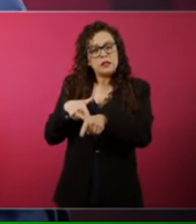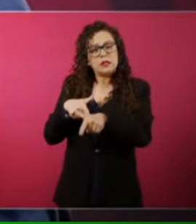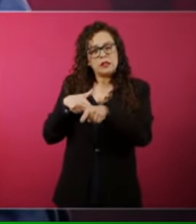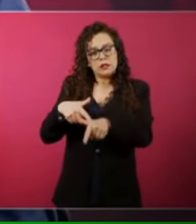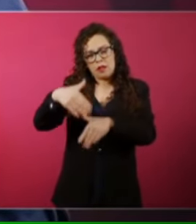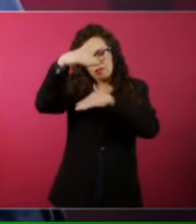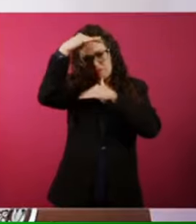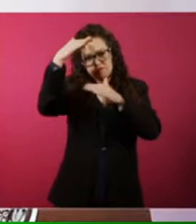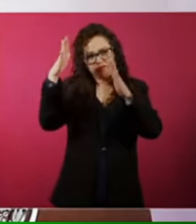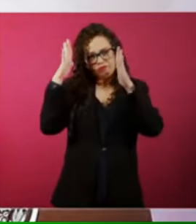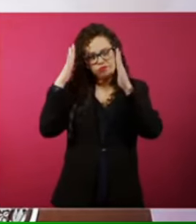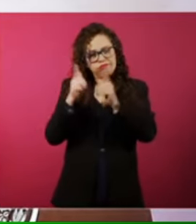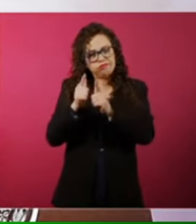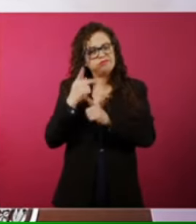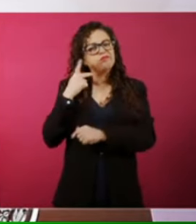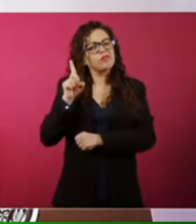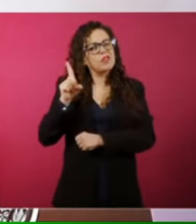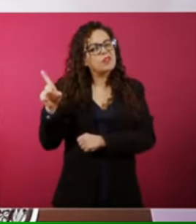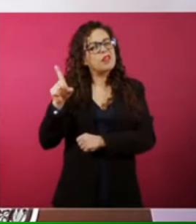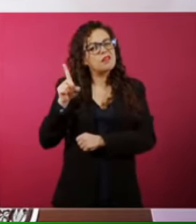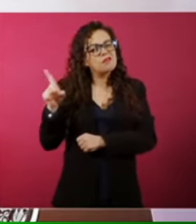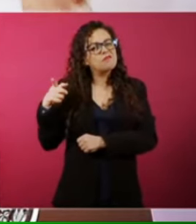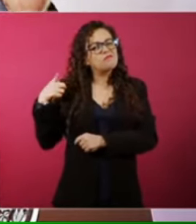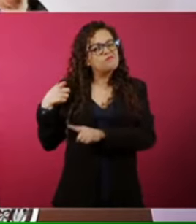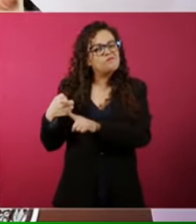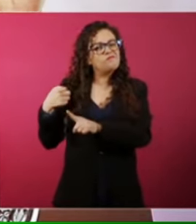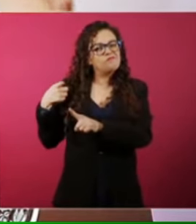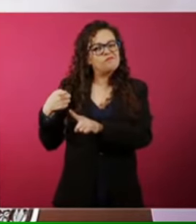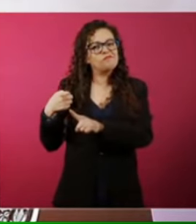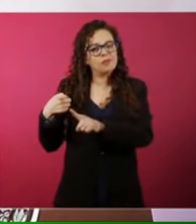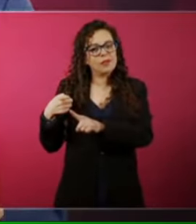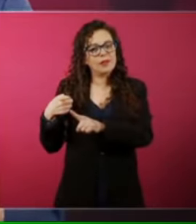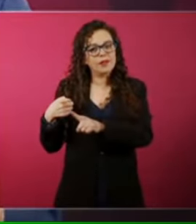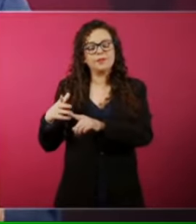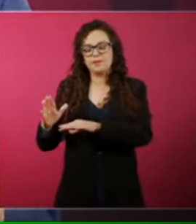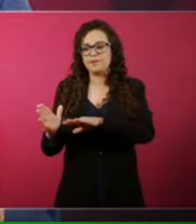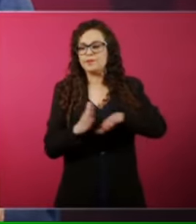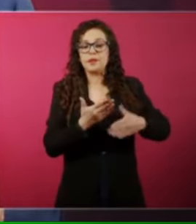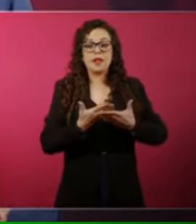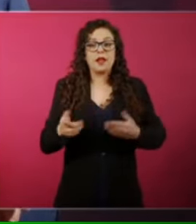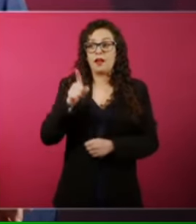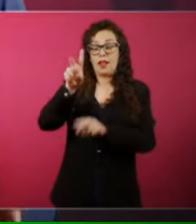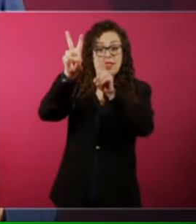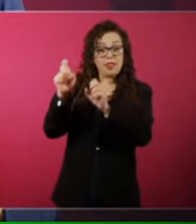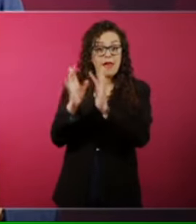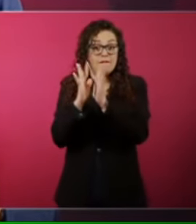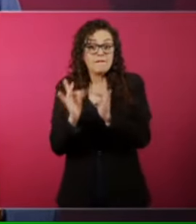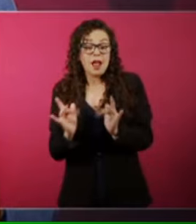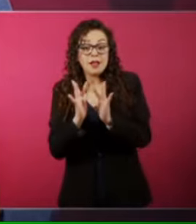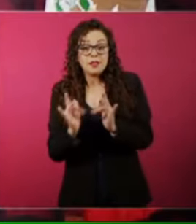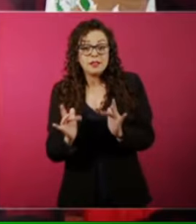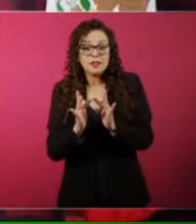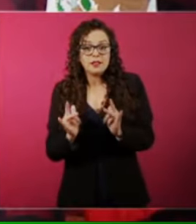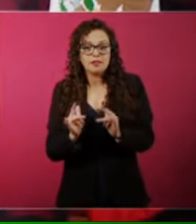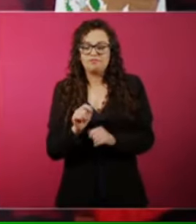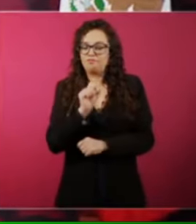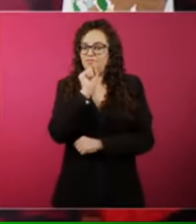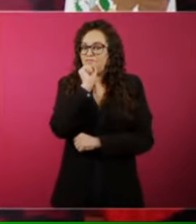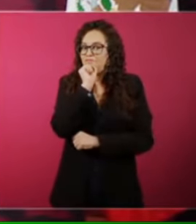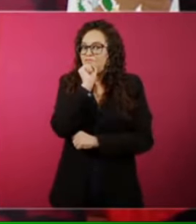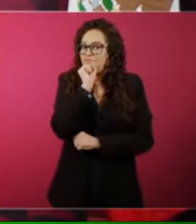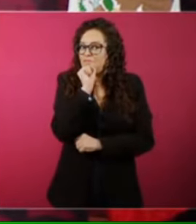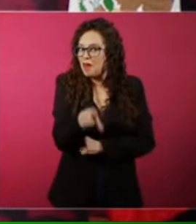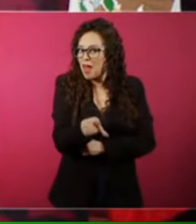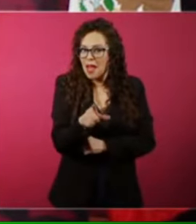En Inglaterra. Y en el caso de Francia, pues también. Y volvemos a lo